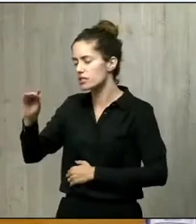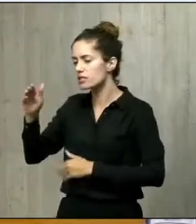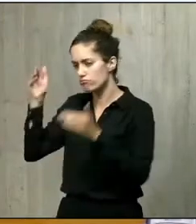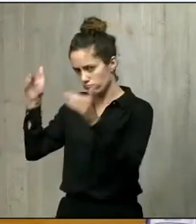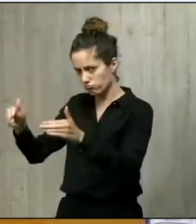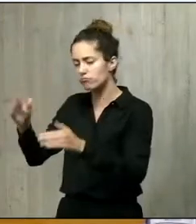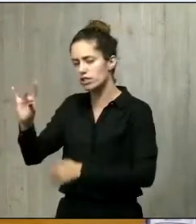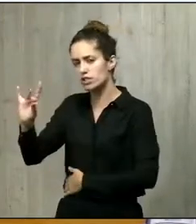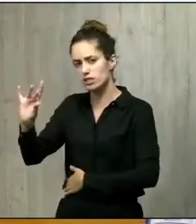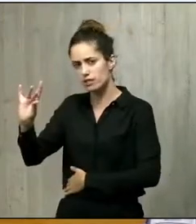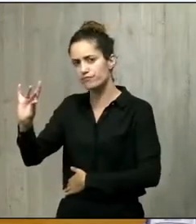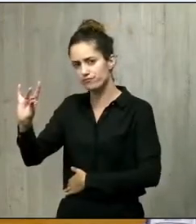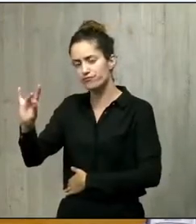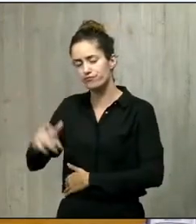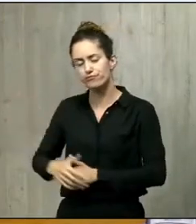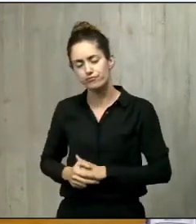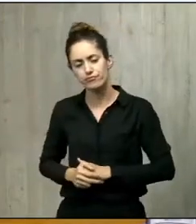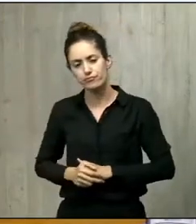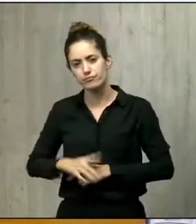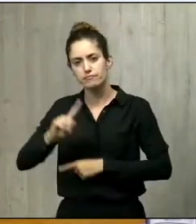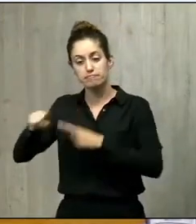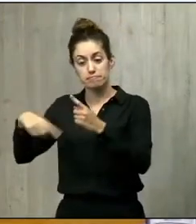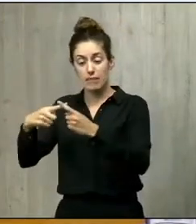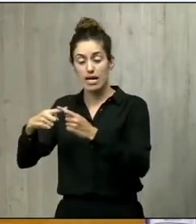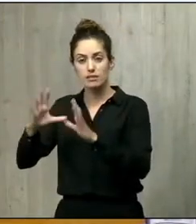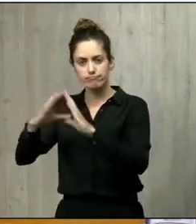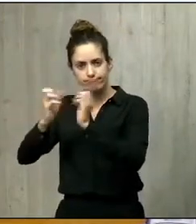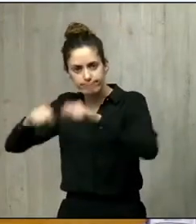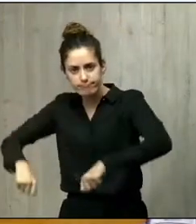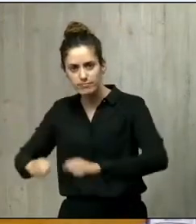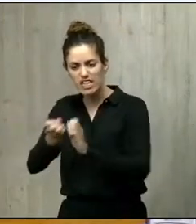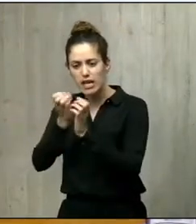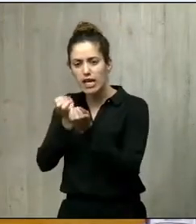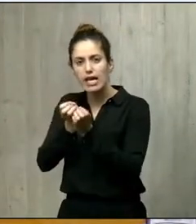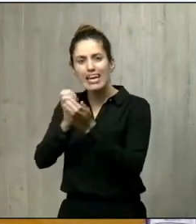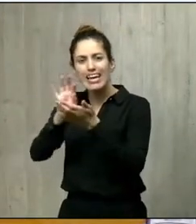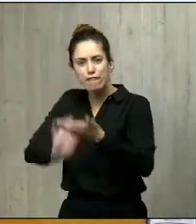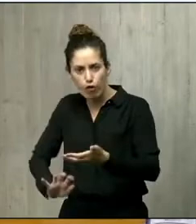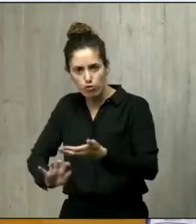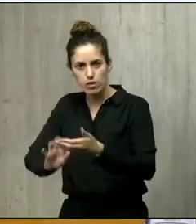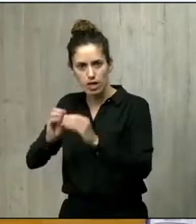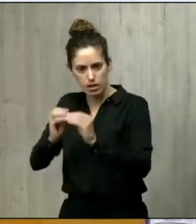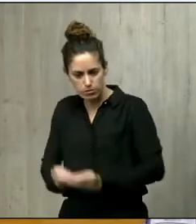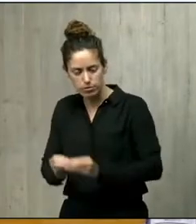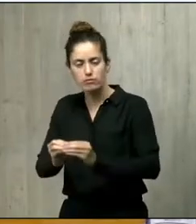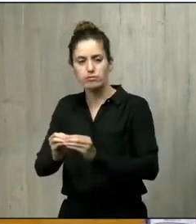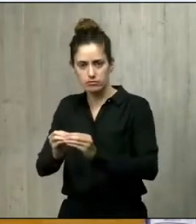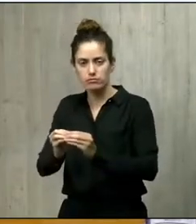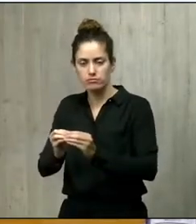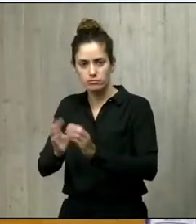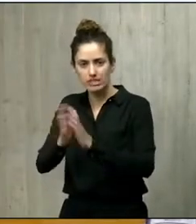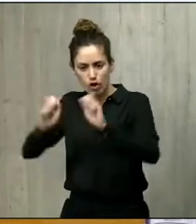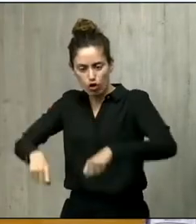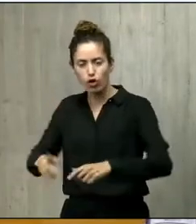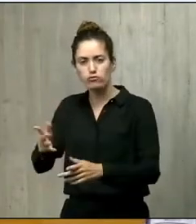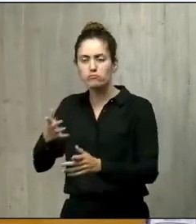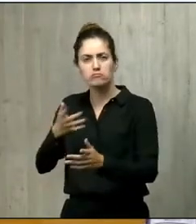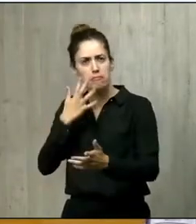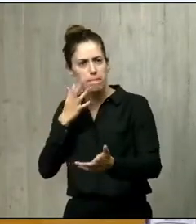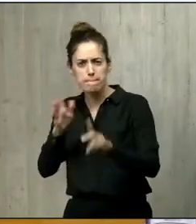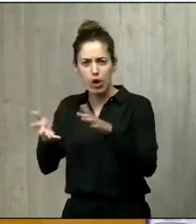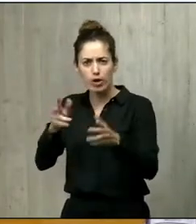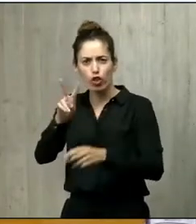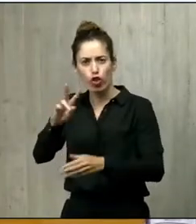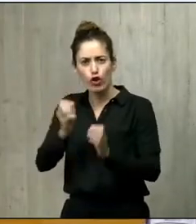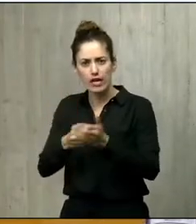sí se trató y se acordó elaborar un informe construido, vamos, elaborar no, se examinaron